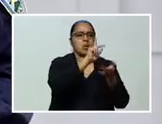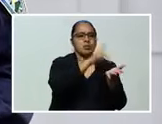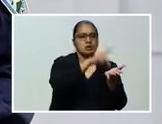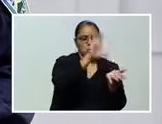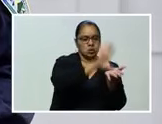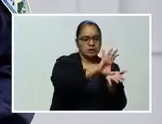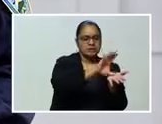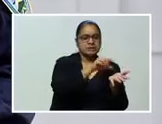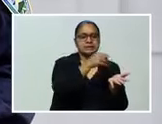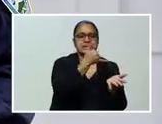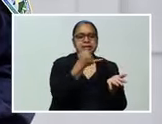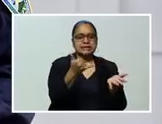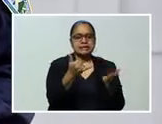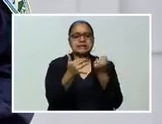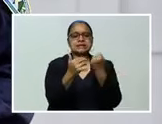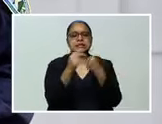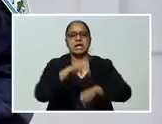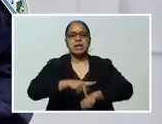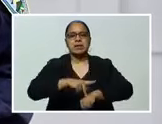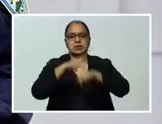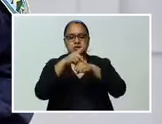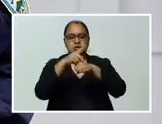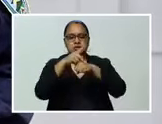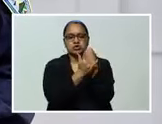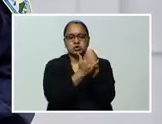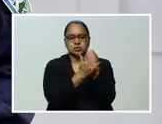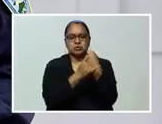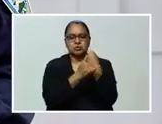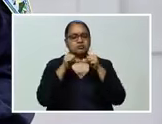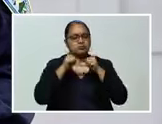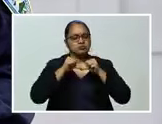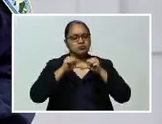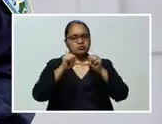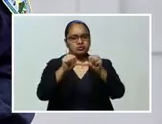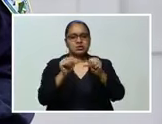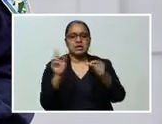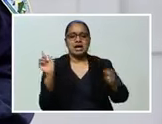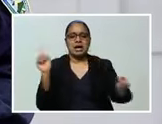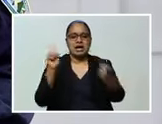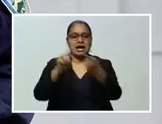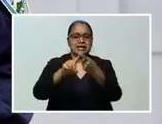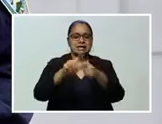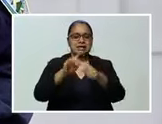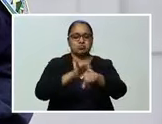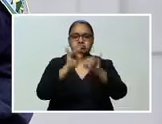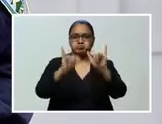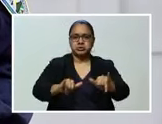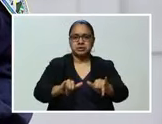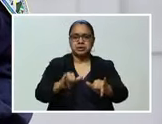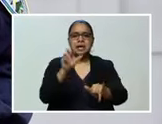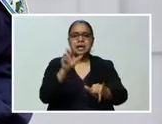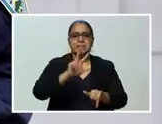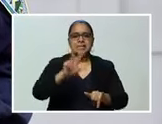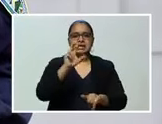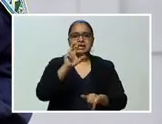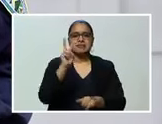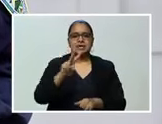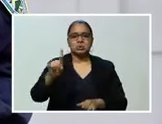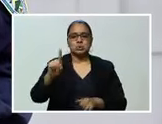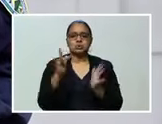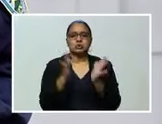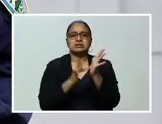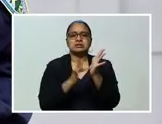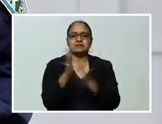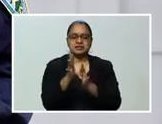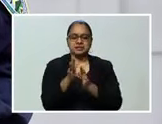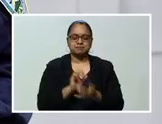toque de queda absoluto vigente hasta el día martes, 21 de abril del 2020, a las 5 p.m.,